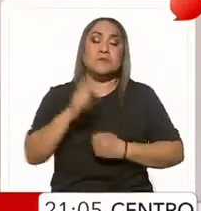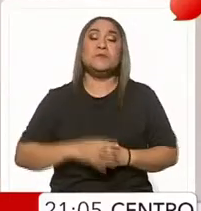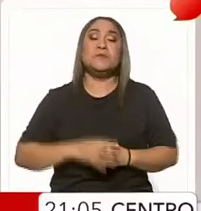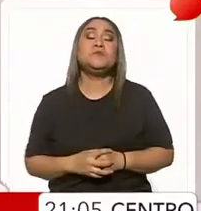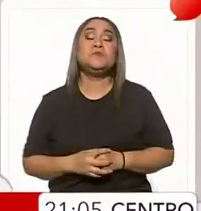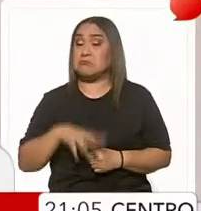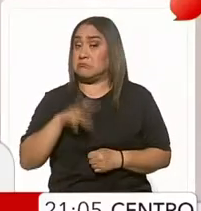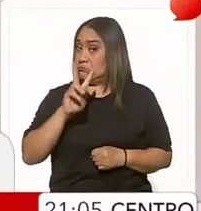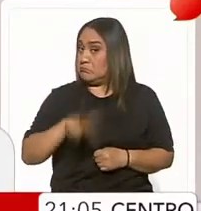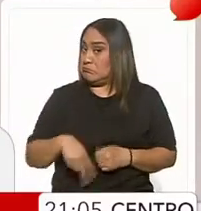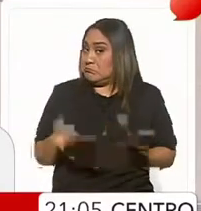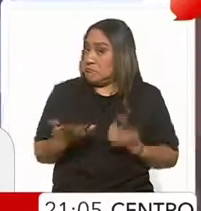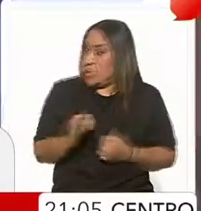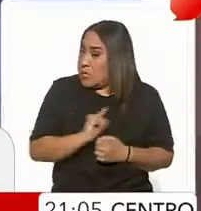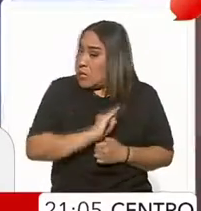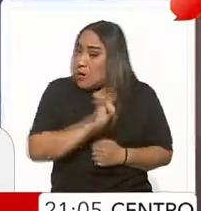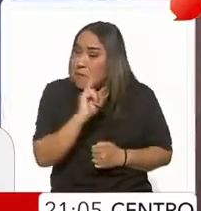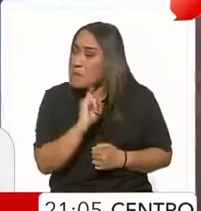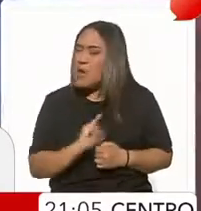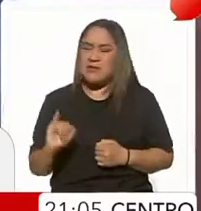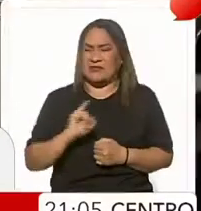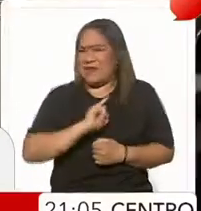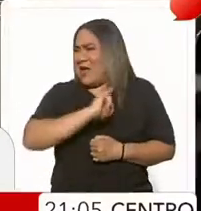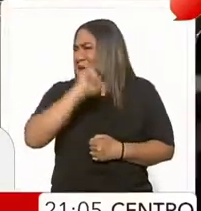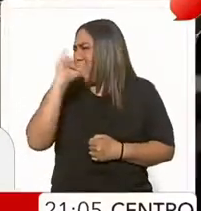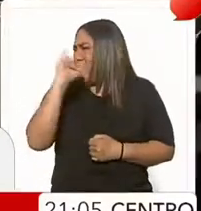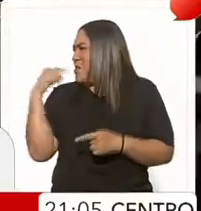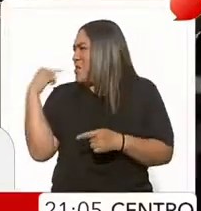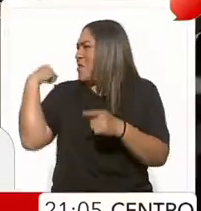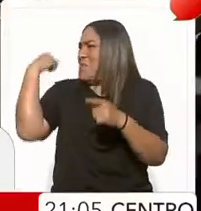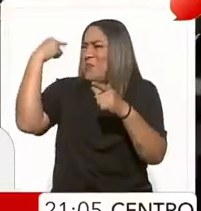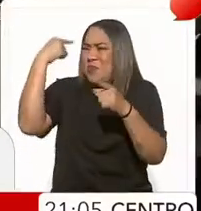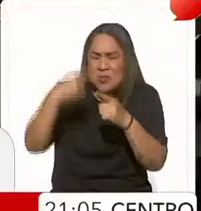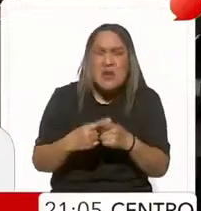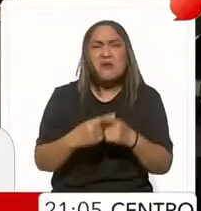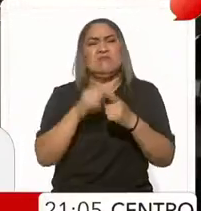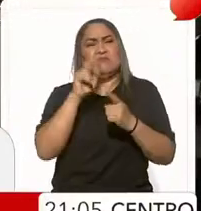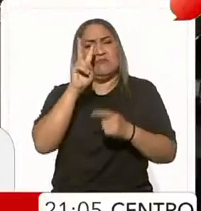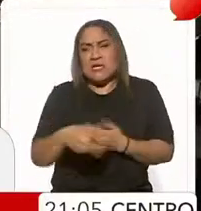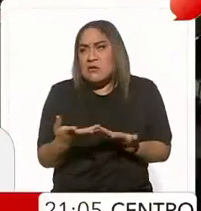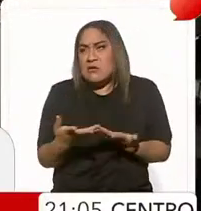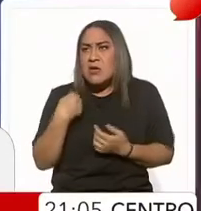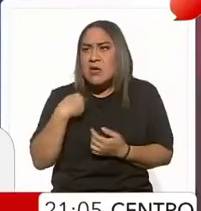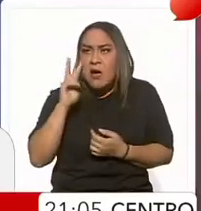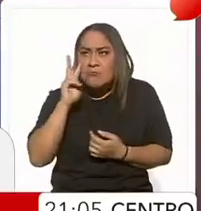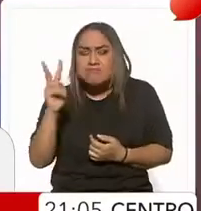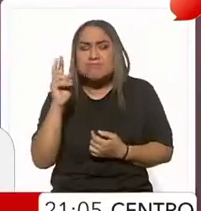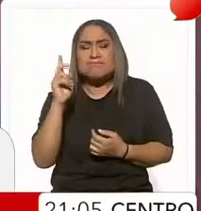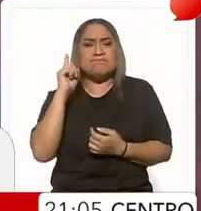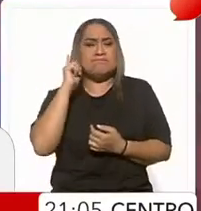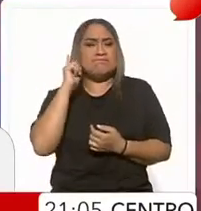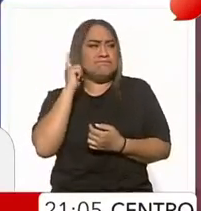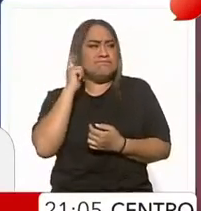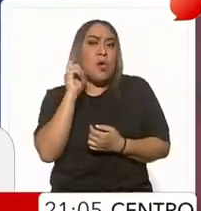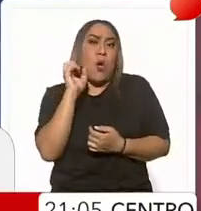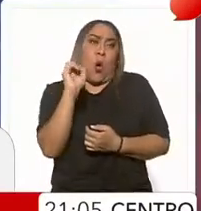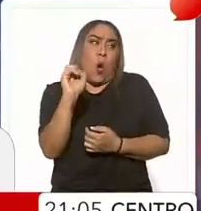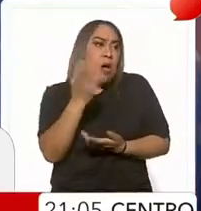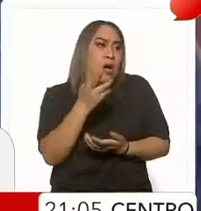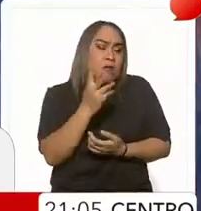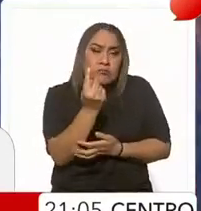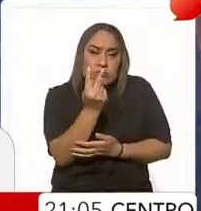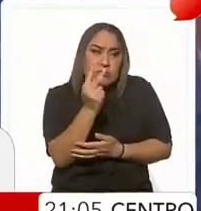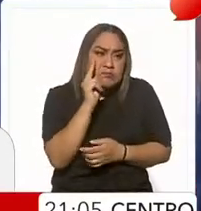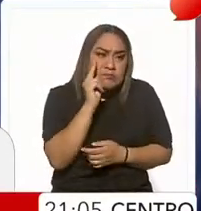nunca en la historia habíamos escuchado o visto en la